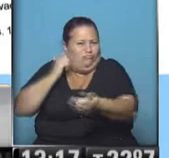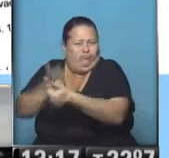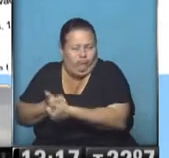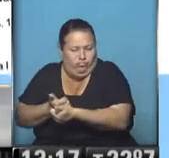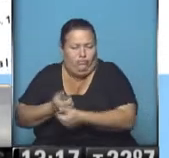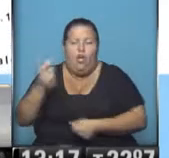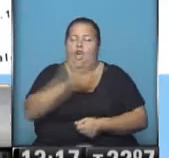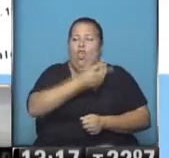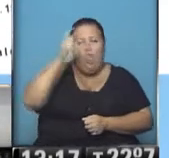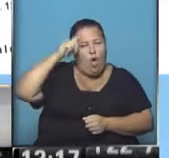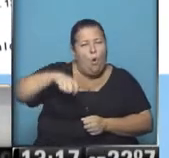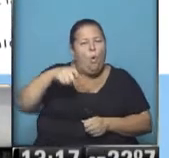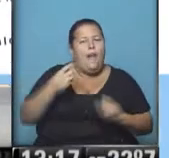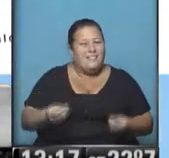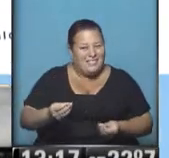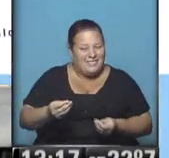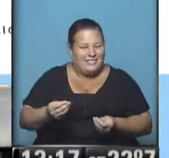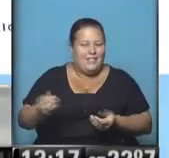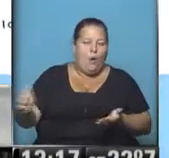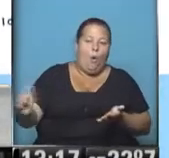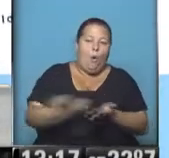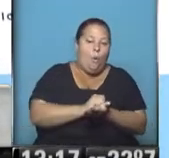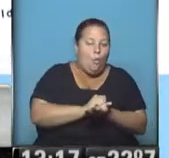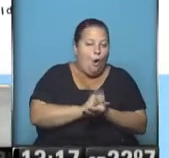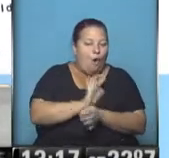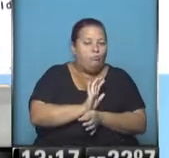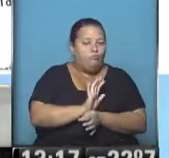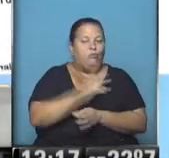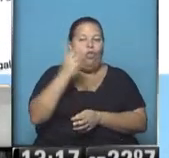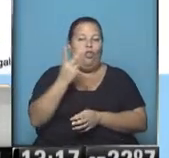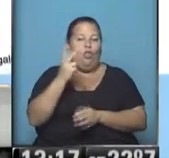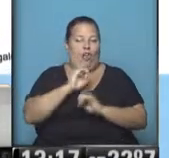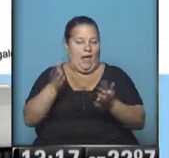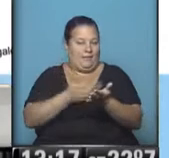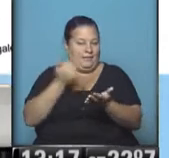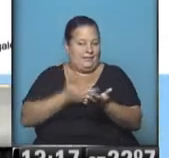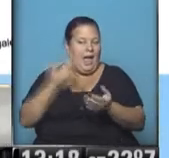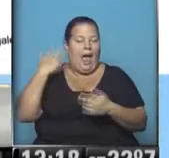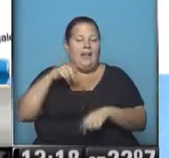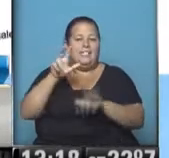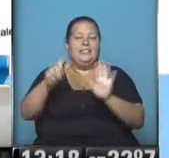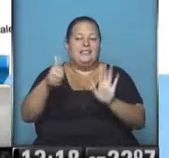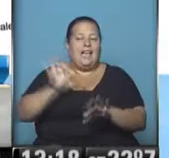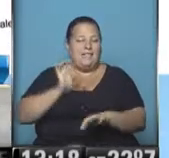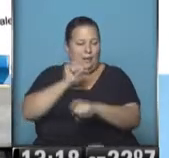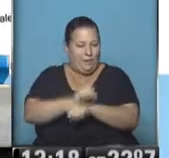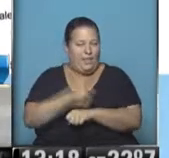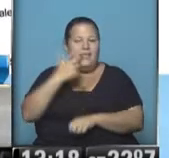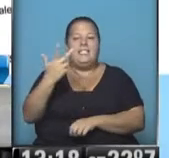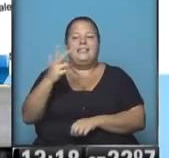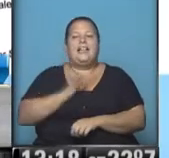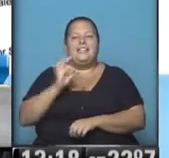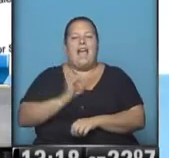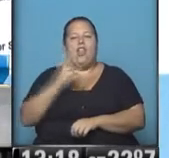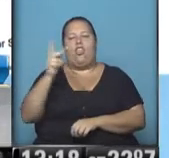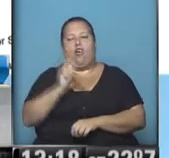estos dos camaristas es borrar, sacar del medio los dos agravantes, por los cuales había recibido seis años, y darle tres años y